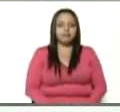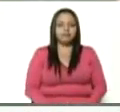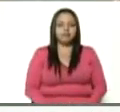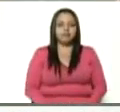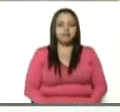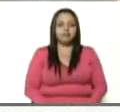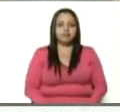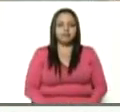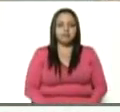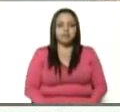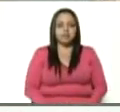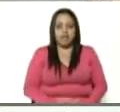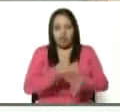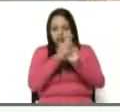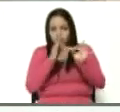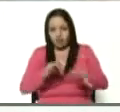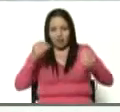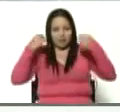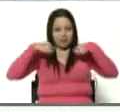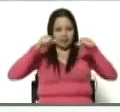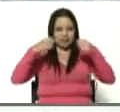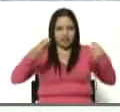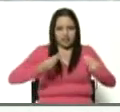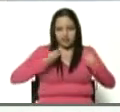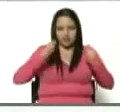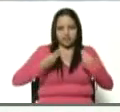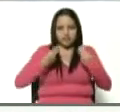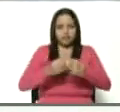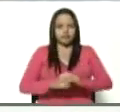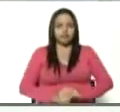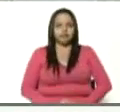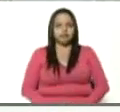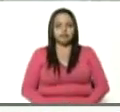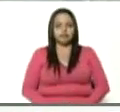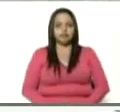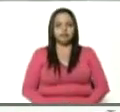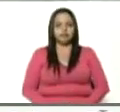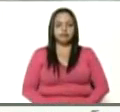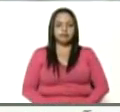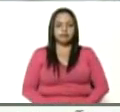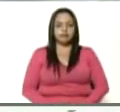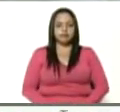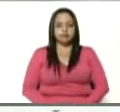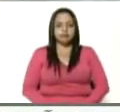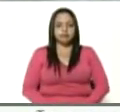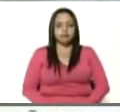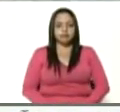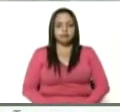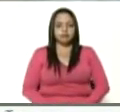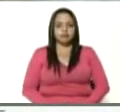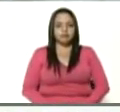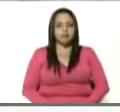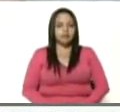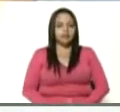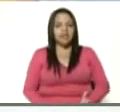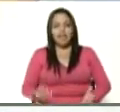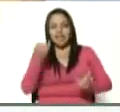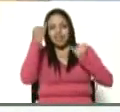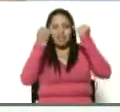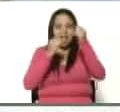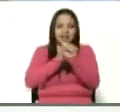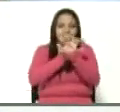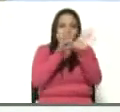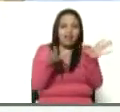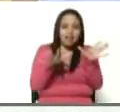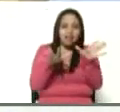Es la praxis. Es la praxis, Castro Soteldo. La coherencia que da la